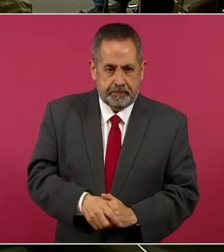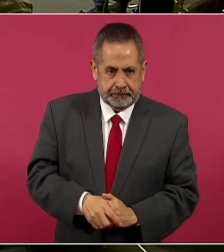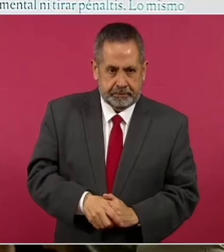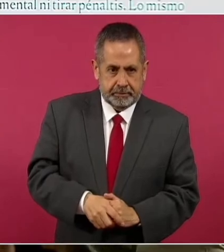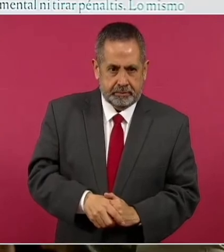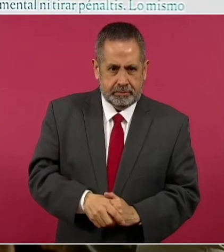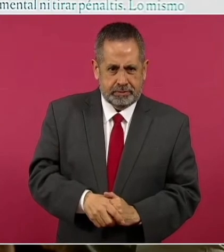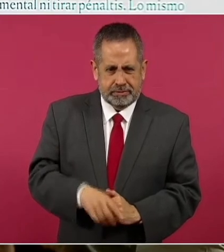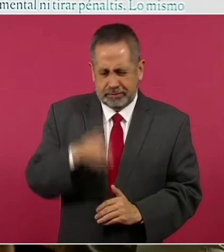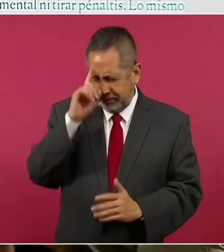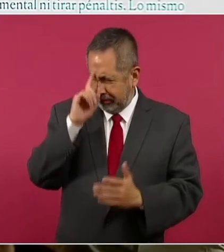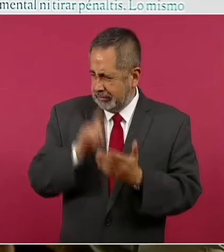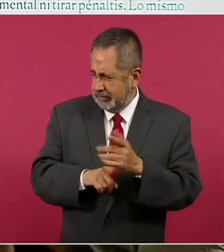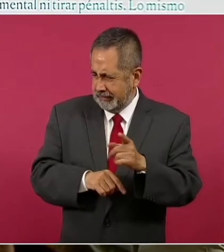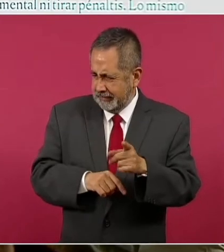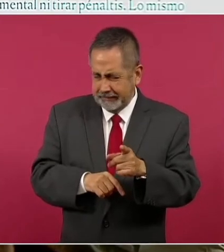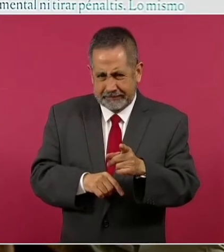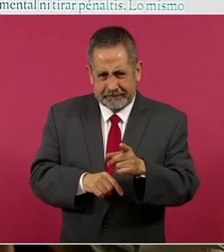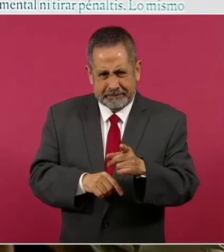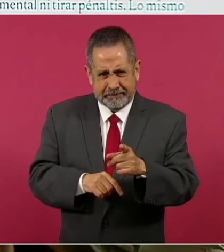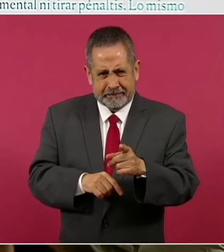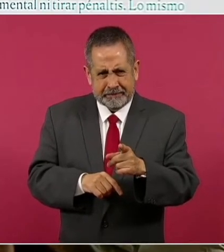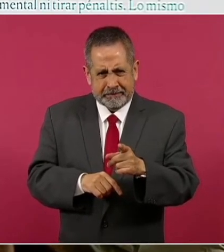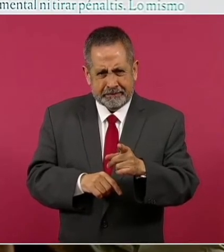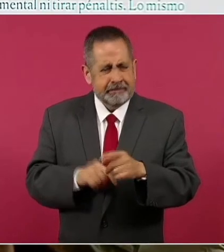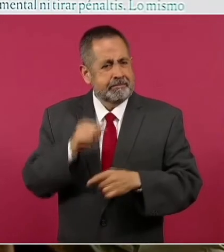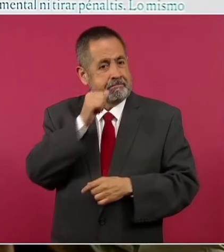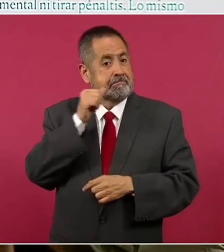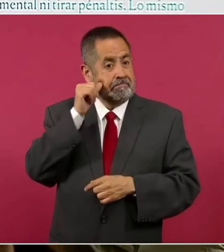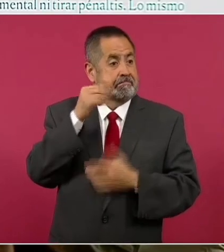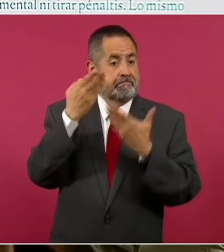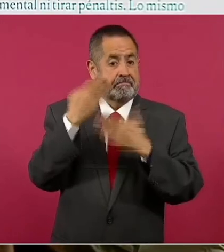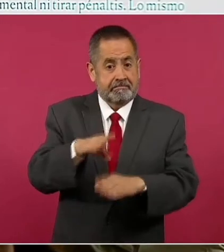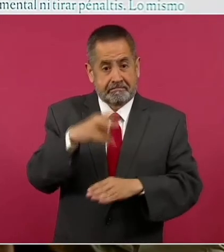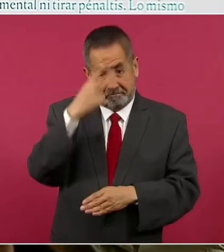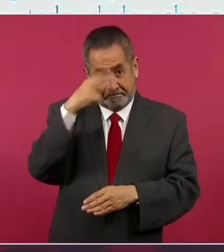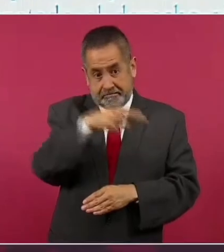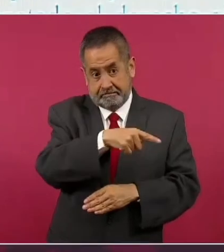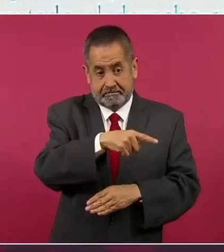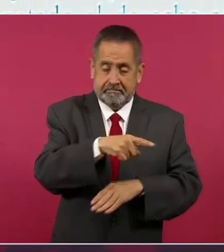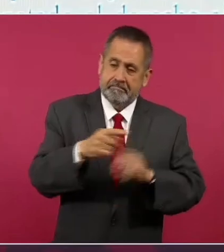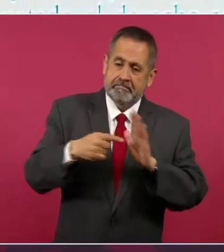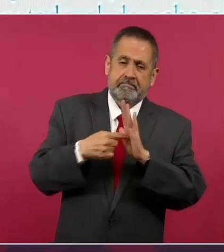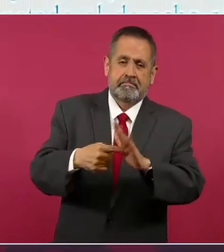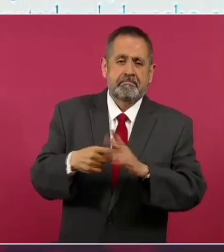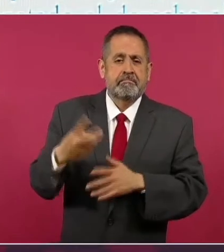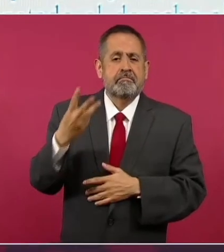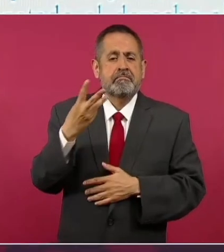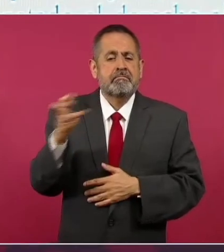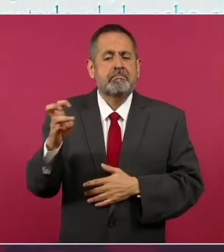y creo que fueron, ayer dio a conocer el banco, tres